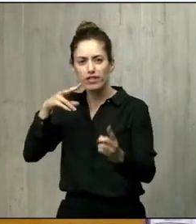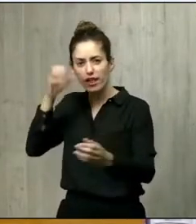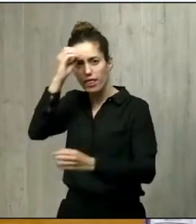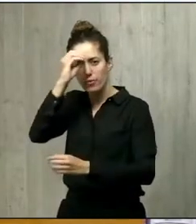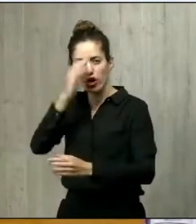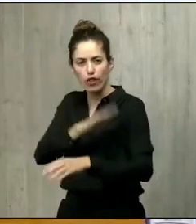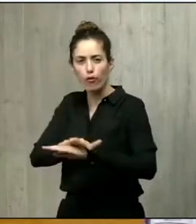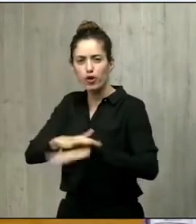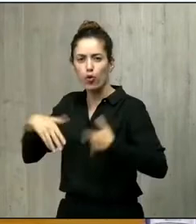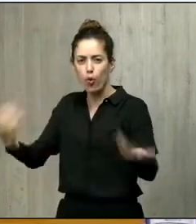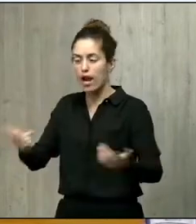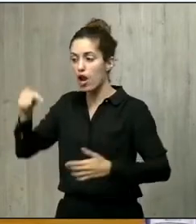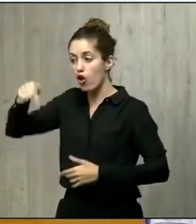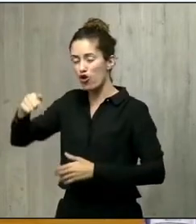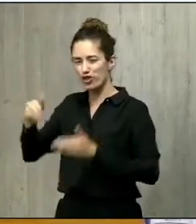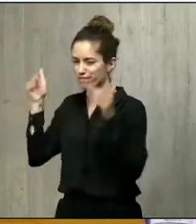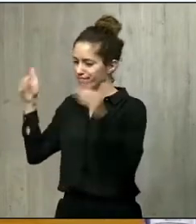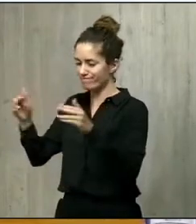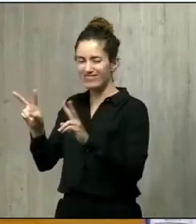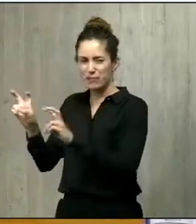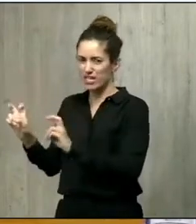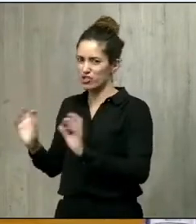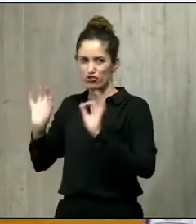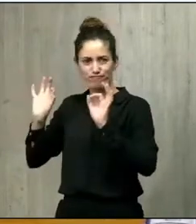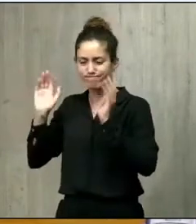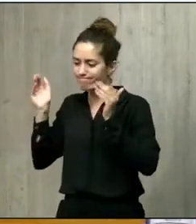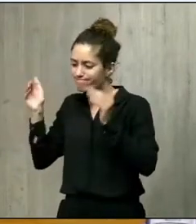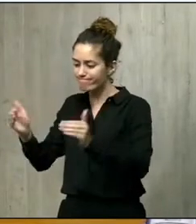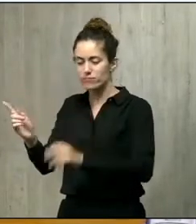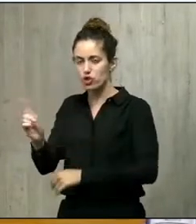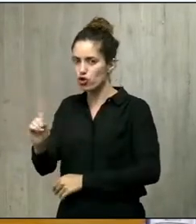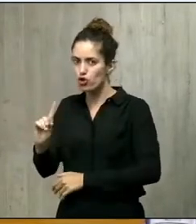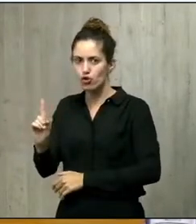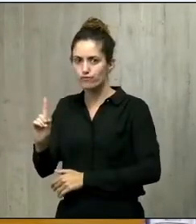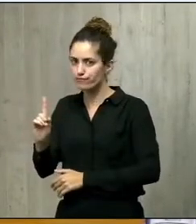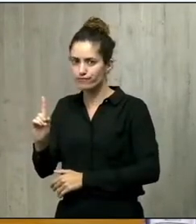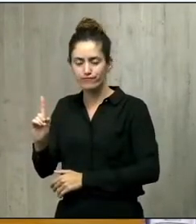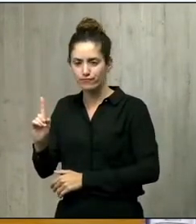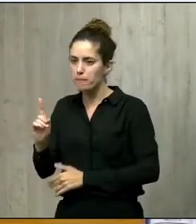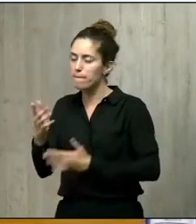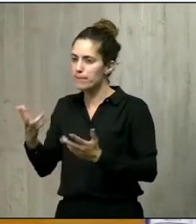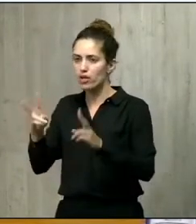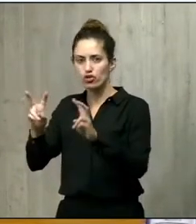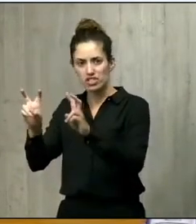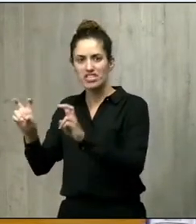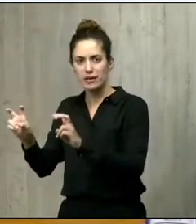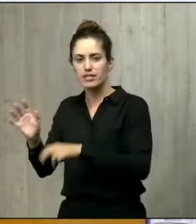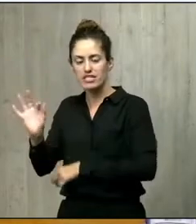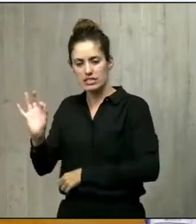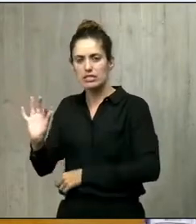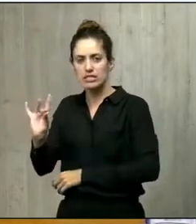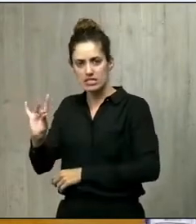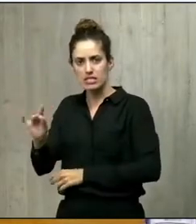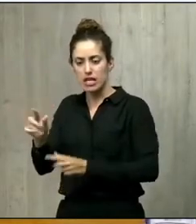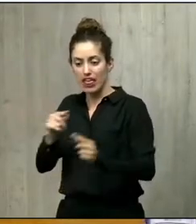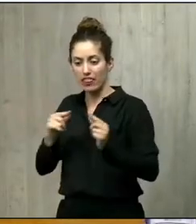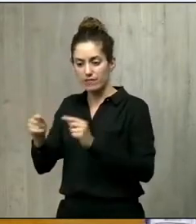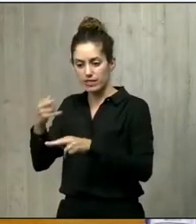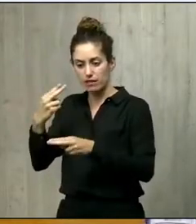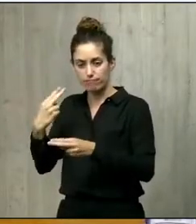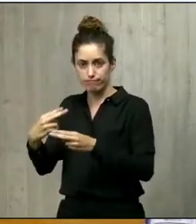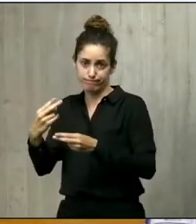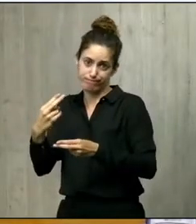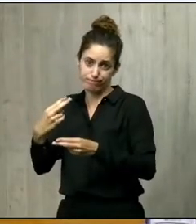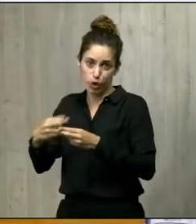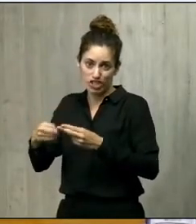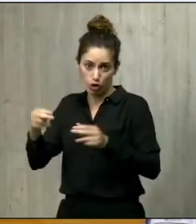propuestas? Hoy no hemos tratado esos asuntos, pero vamos, son asuntos que están en el debate político y yo